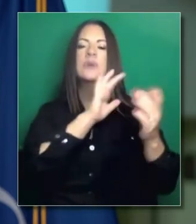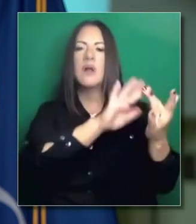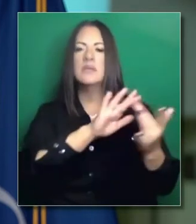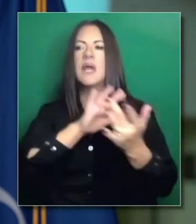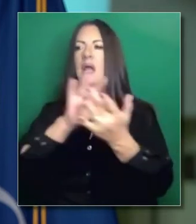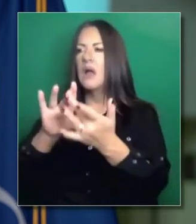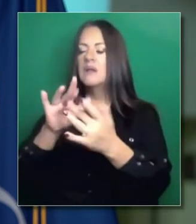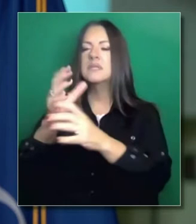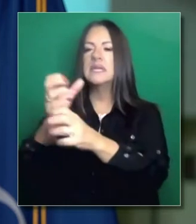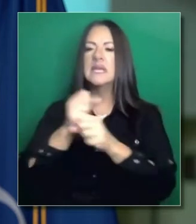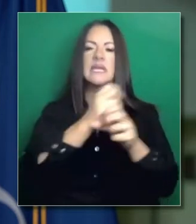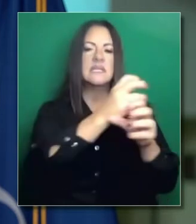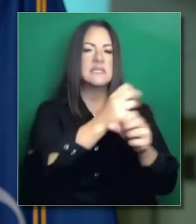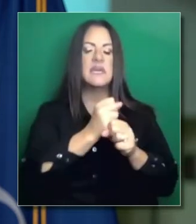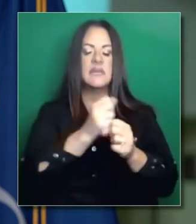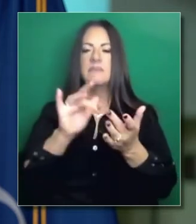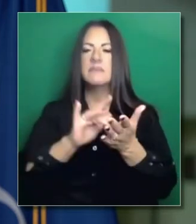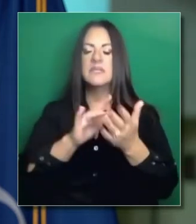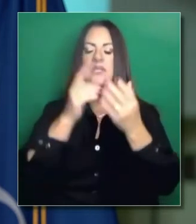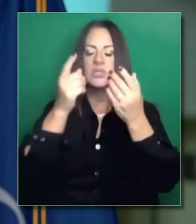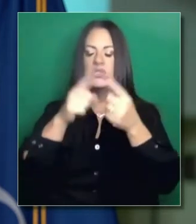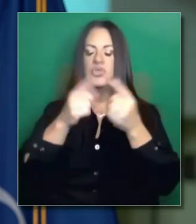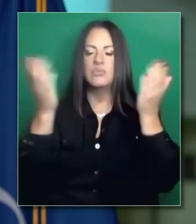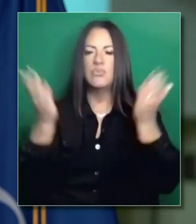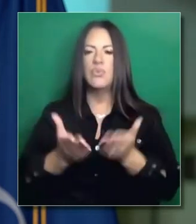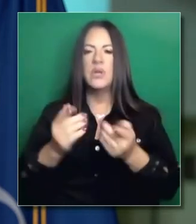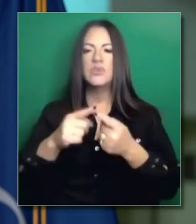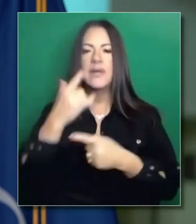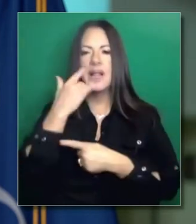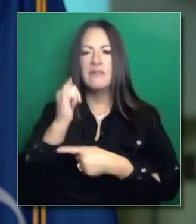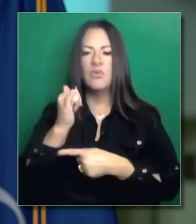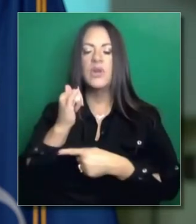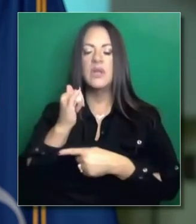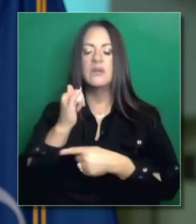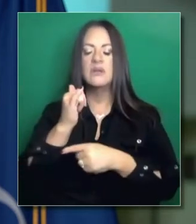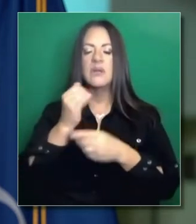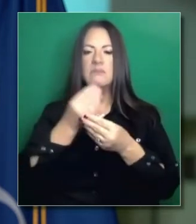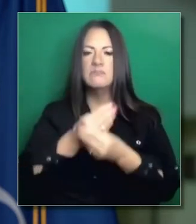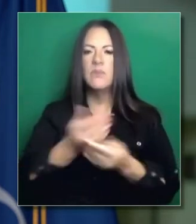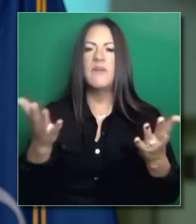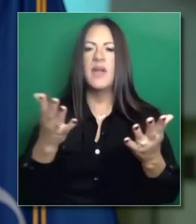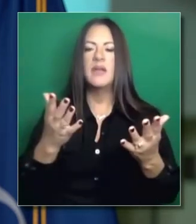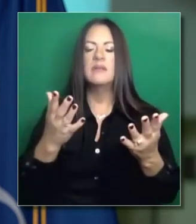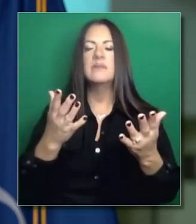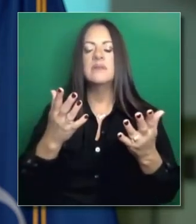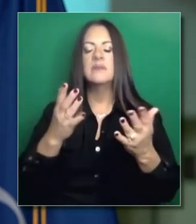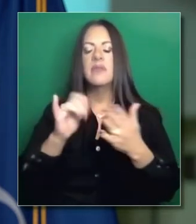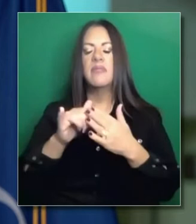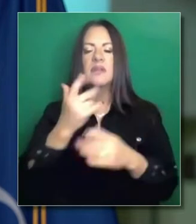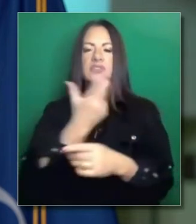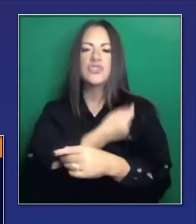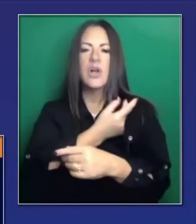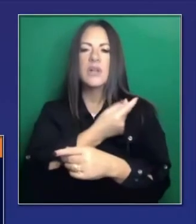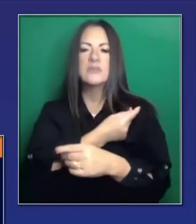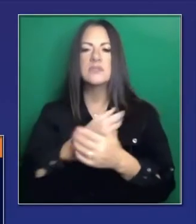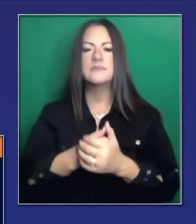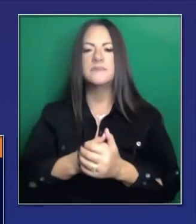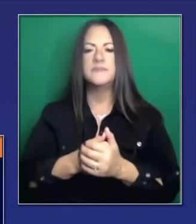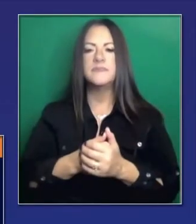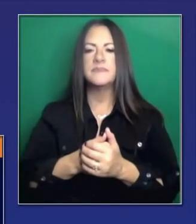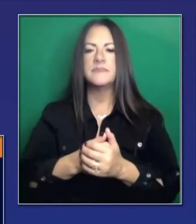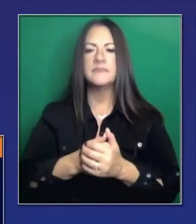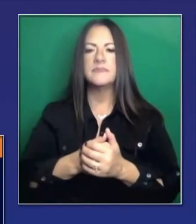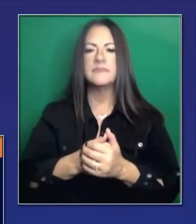pregunta. Qué más se tiene que hacer. Y cómo podemos apresurar esos esfuerzos. Pues por eso le muestro esta